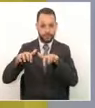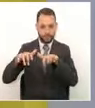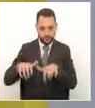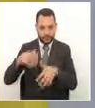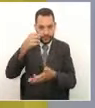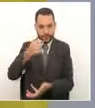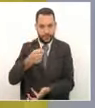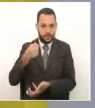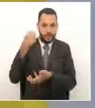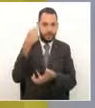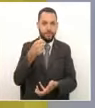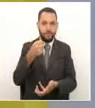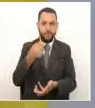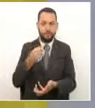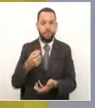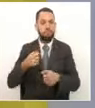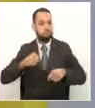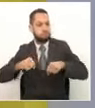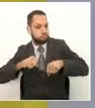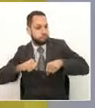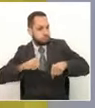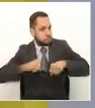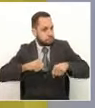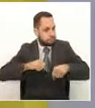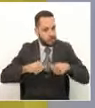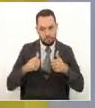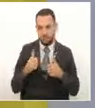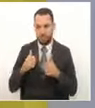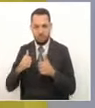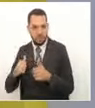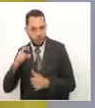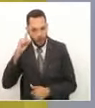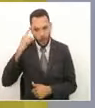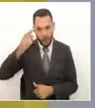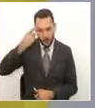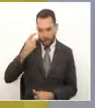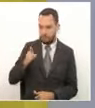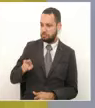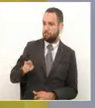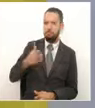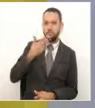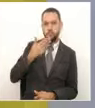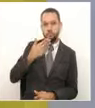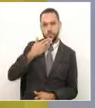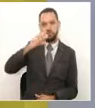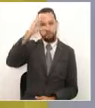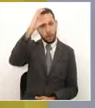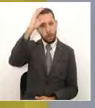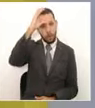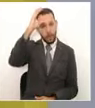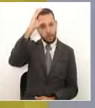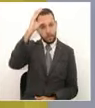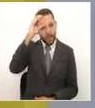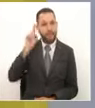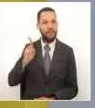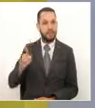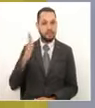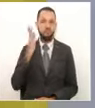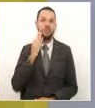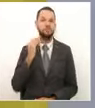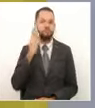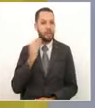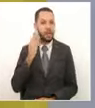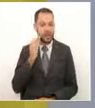secretarios gestores, un gobernador que tiene conocimiento de lo que está sucediendo, pero que también confía en que con